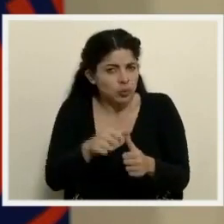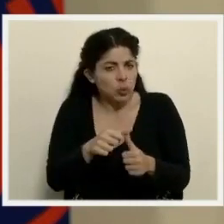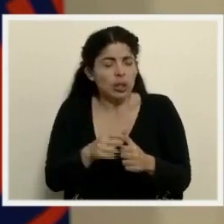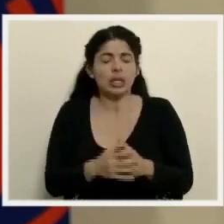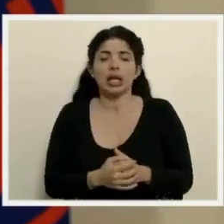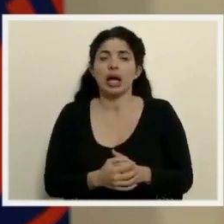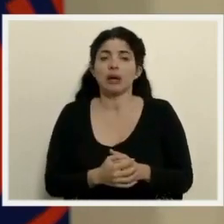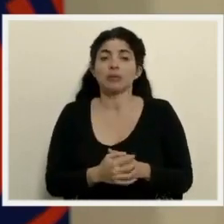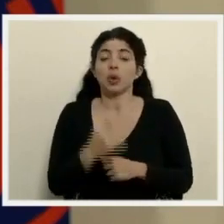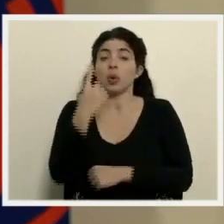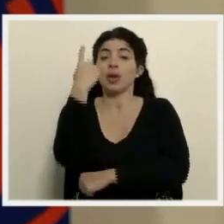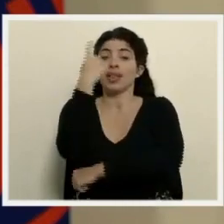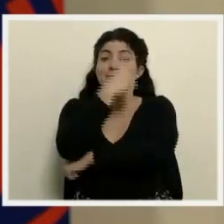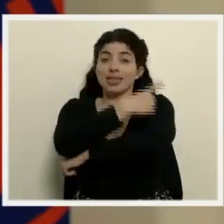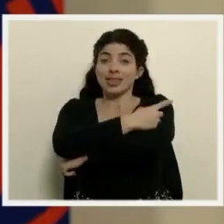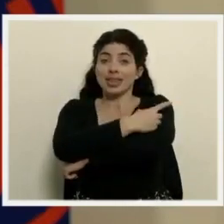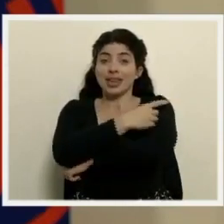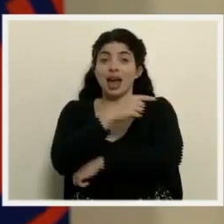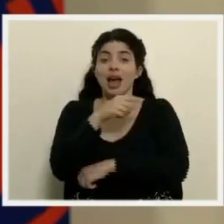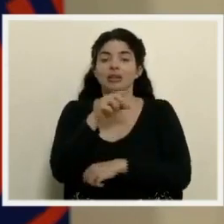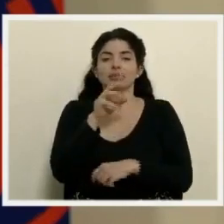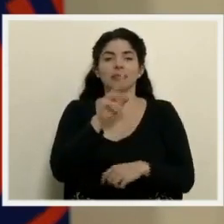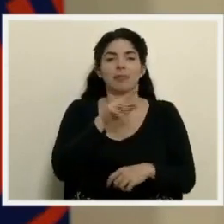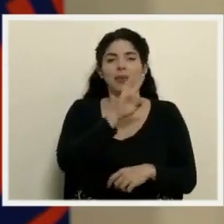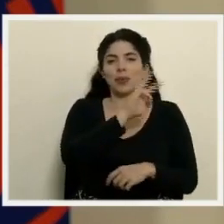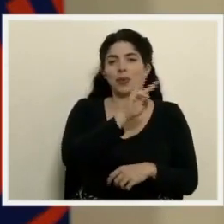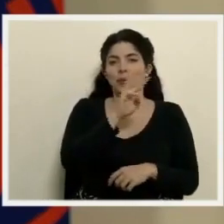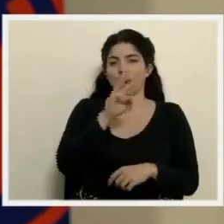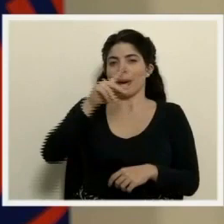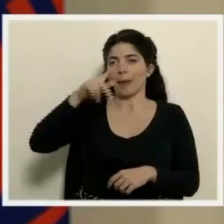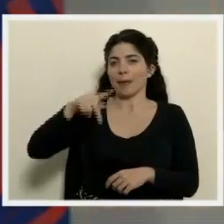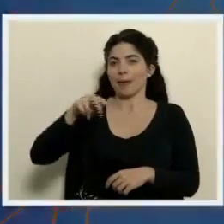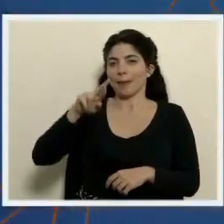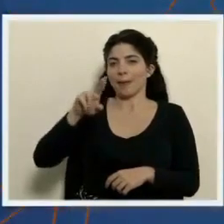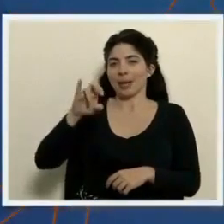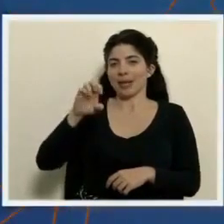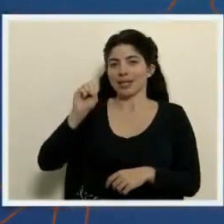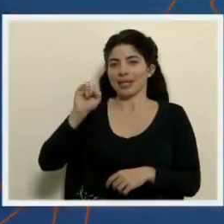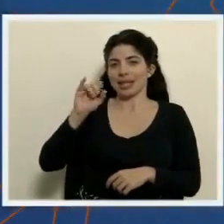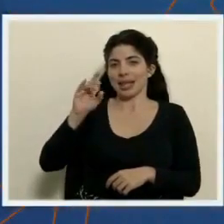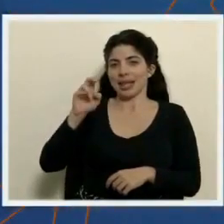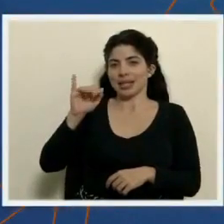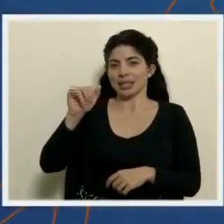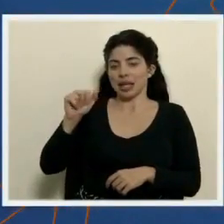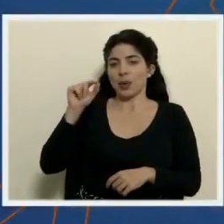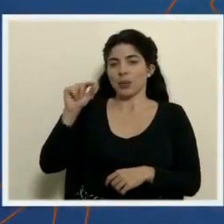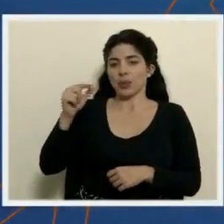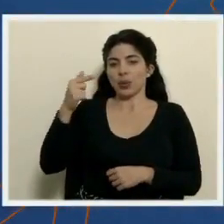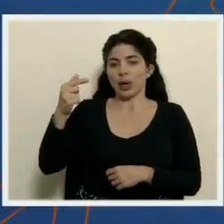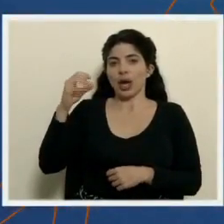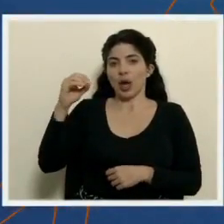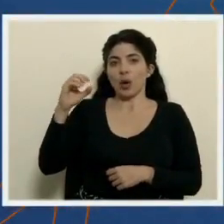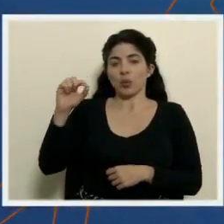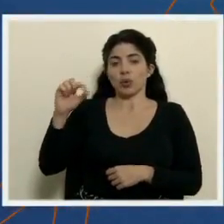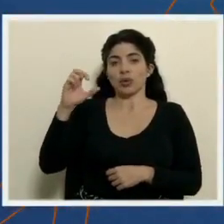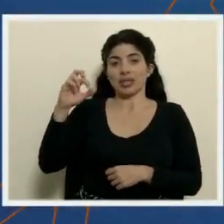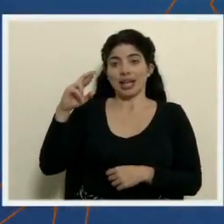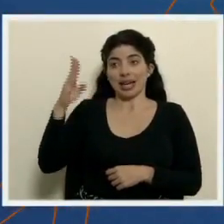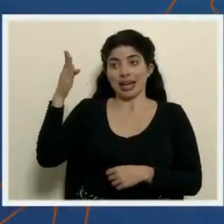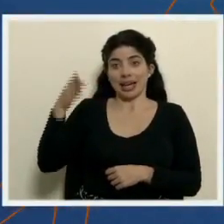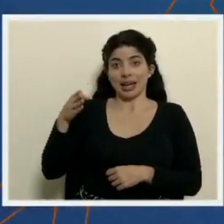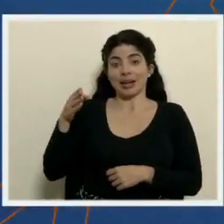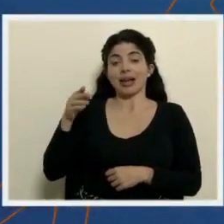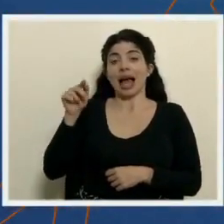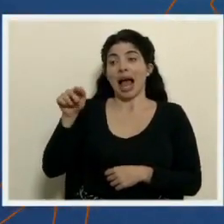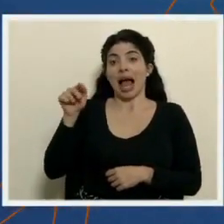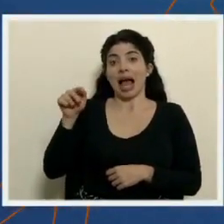cada uno de los días en la página presidencia.go.cr se estará anunciando, como lo ven ustedes en la diapositiva,